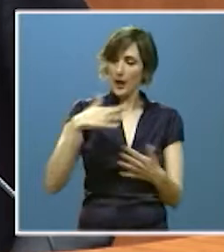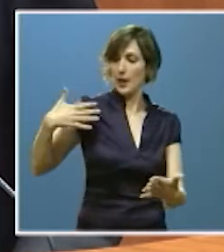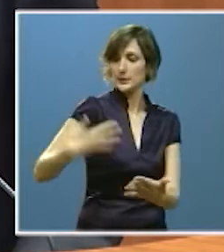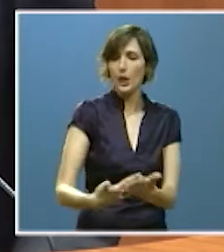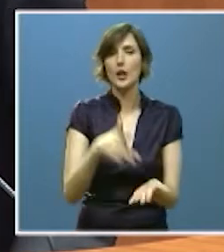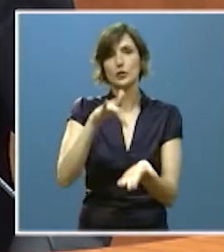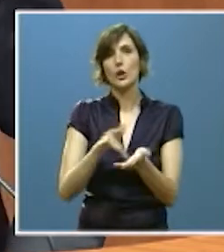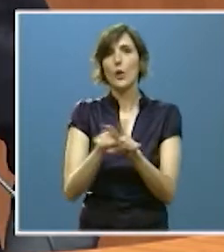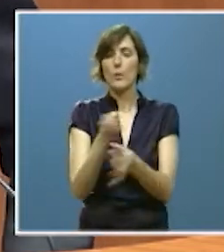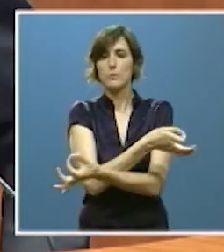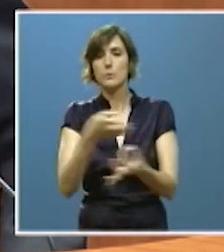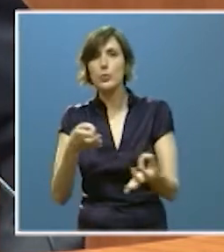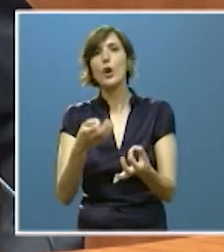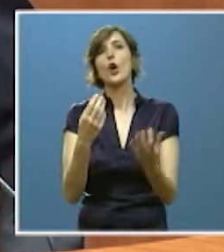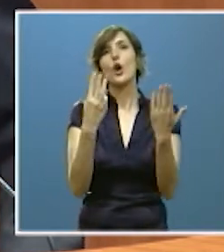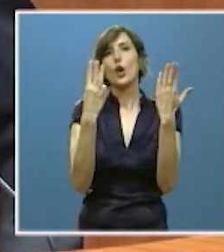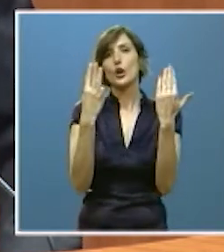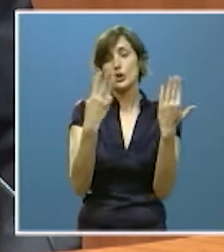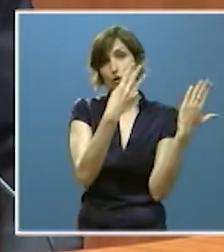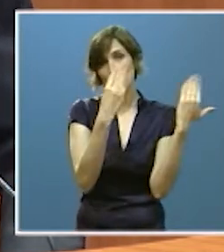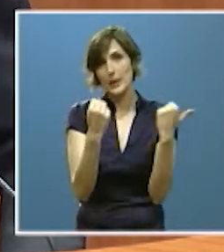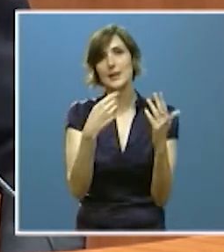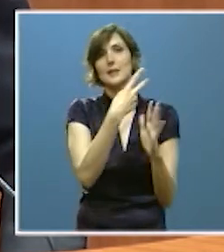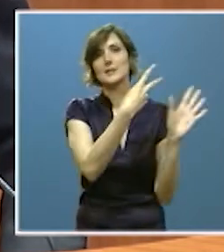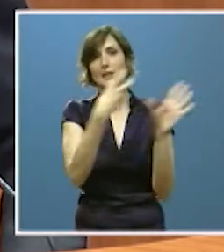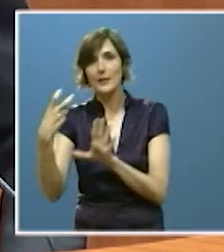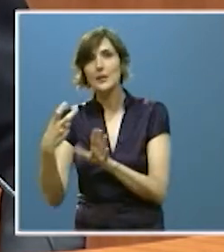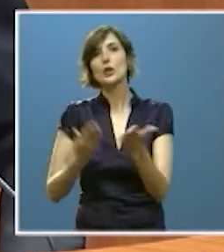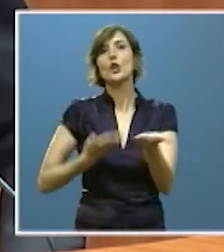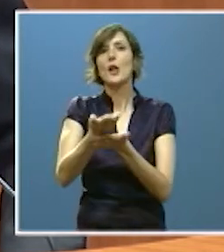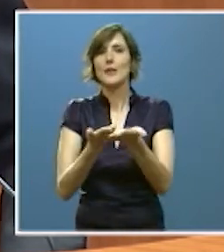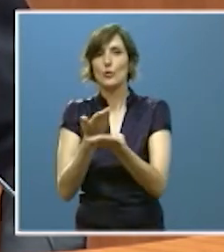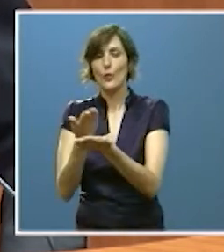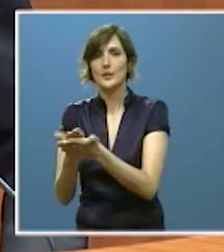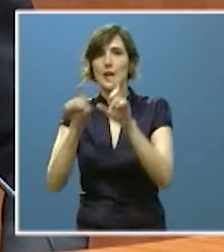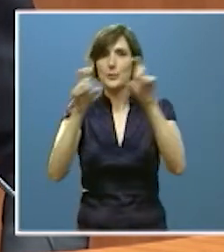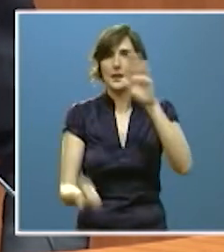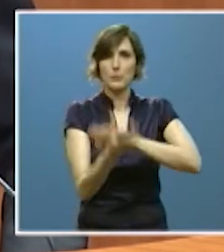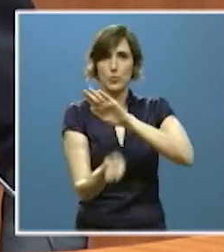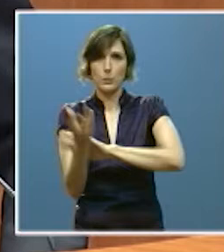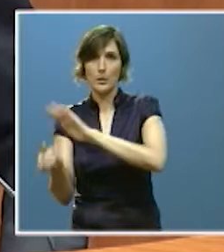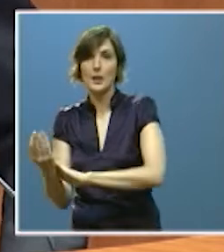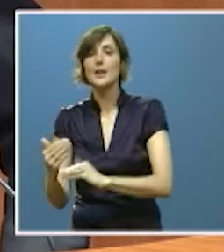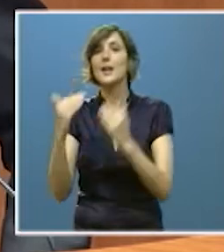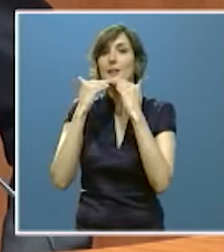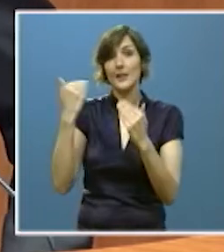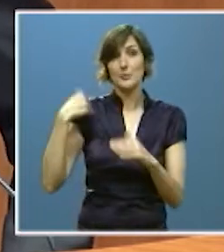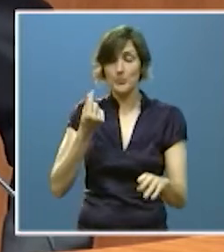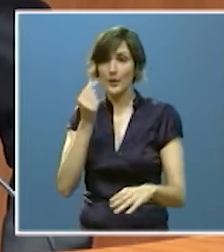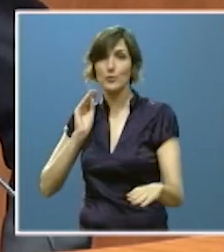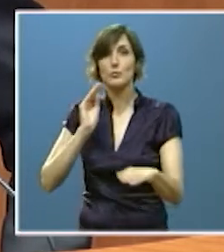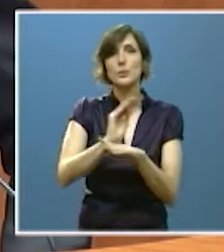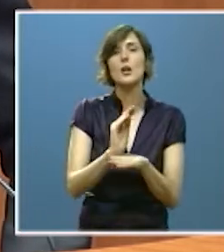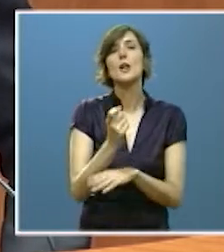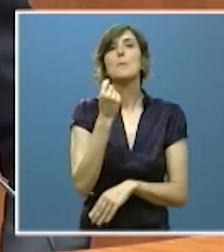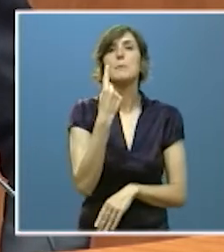más de 7.800 solicitudes de financiación empresarial. Ha facilitado esta financiación a las empresas por